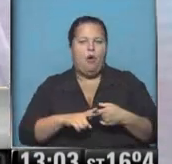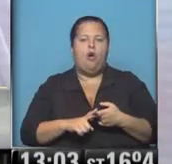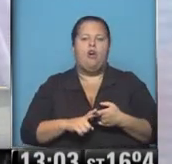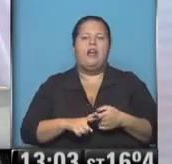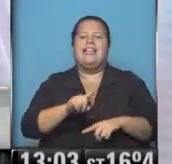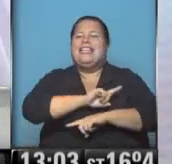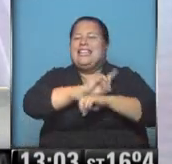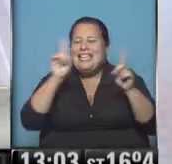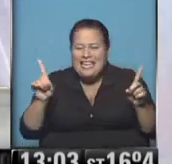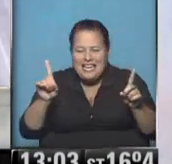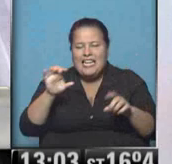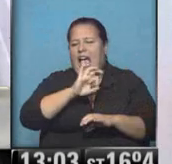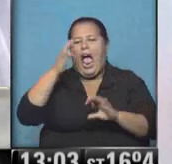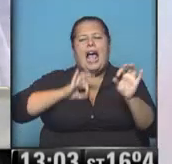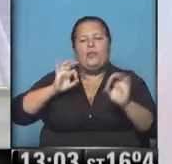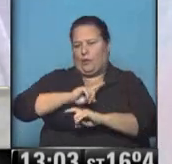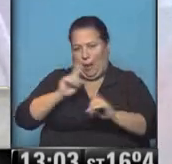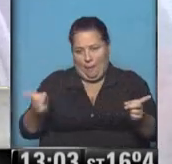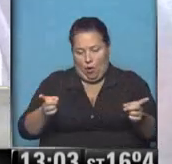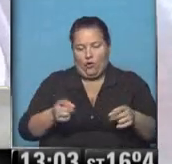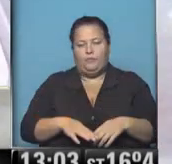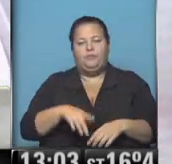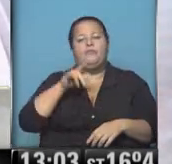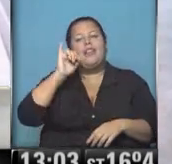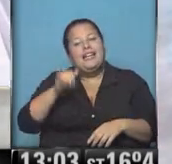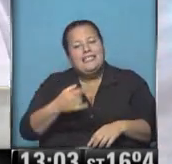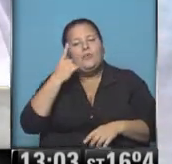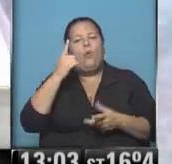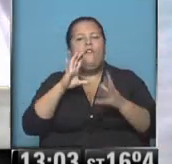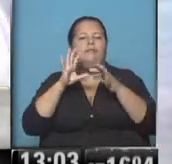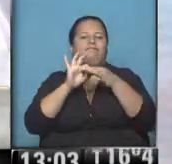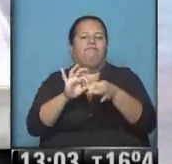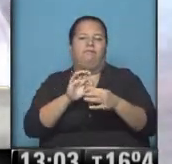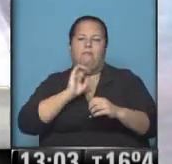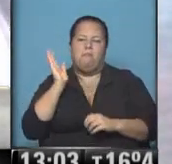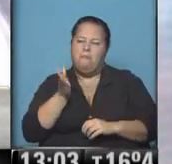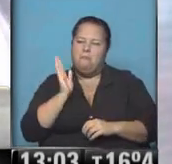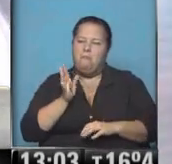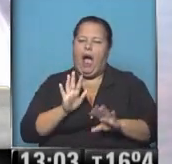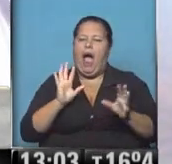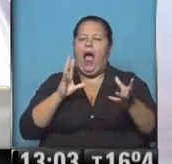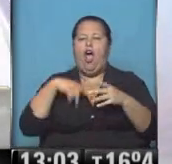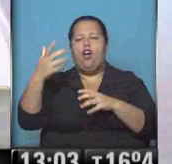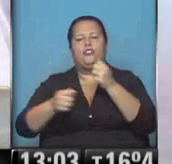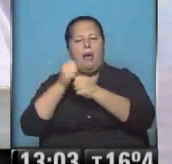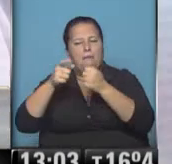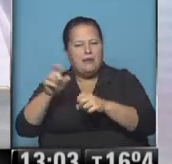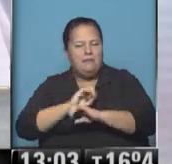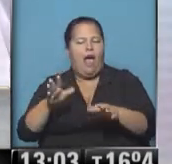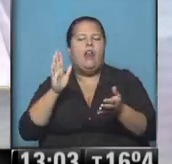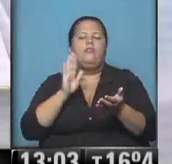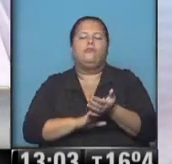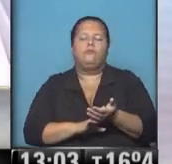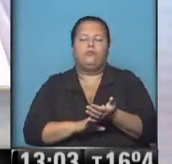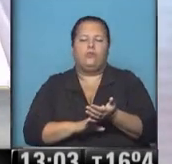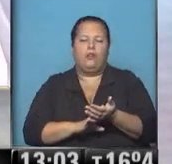ninguno de los... ni antigüedad, por supuesto. Tienen sí un tipo de relación perversa con la tercerizada a partir de